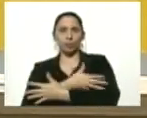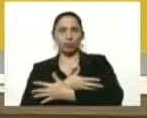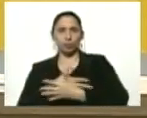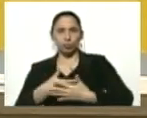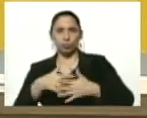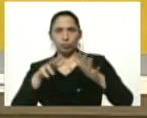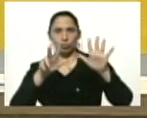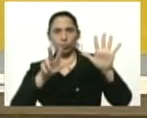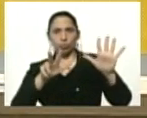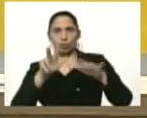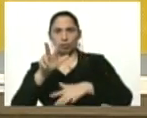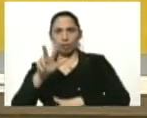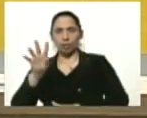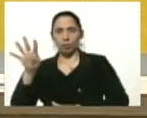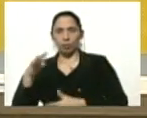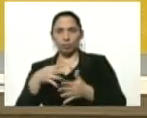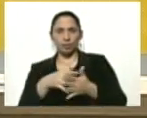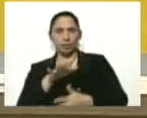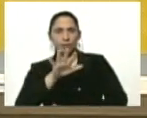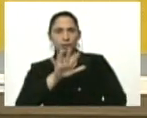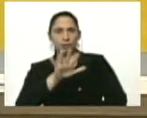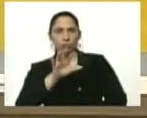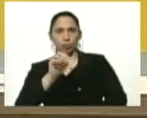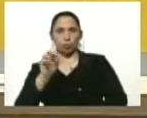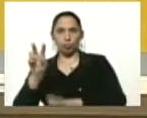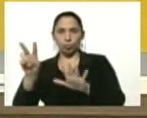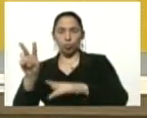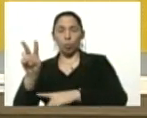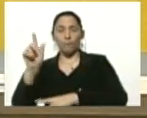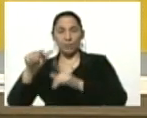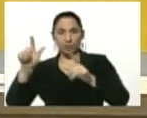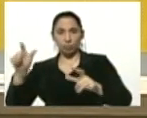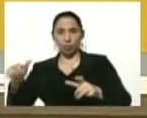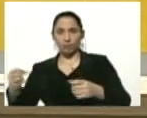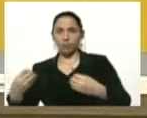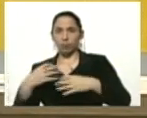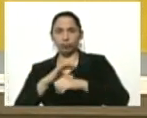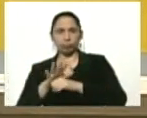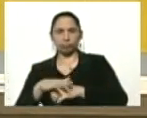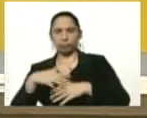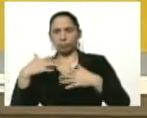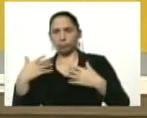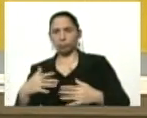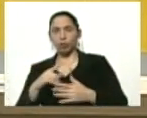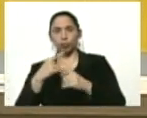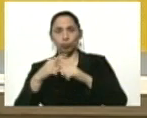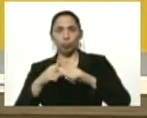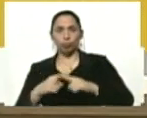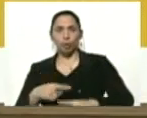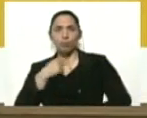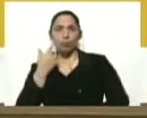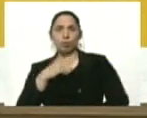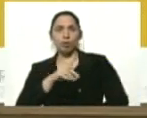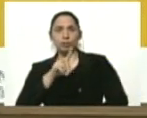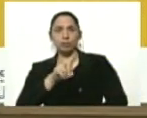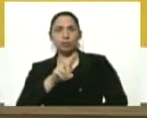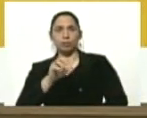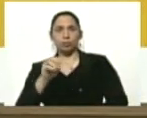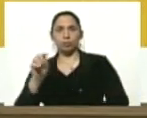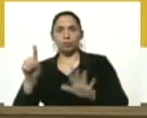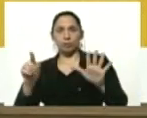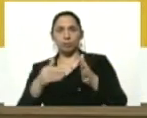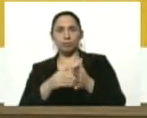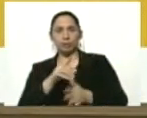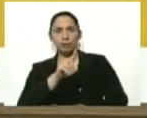millón ochocientos treinta y cuatro mil quinientos dos casos una barbaridad y total de muertes ciento seis mil